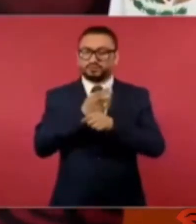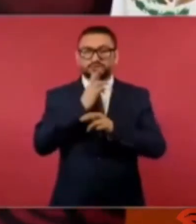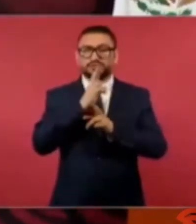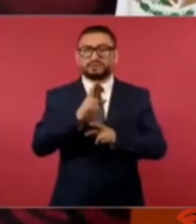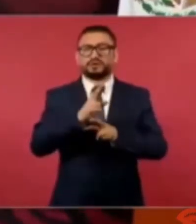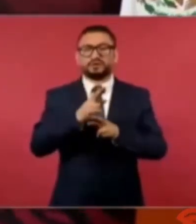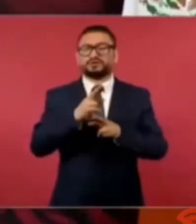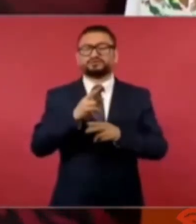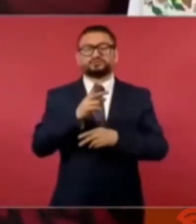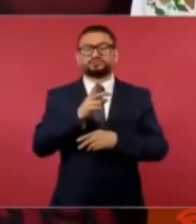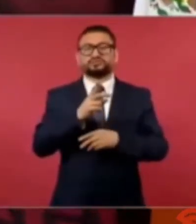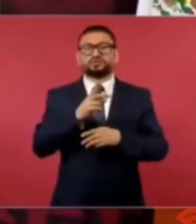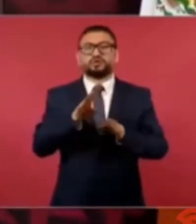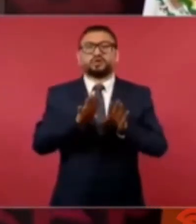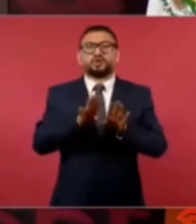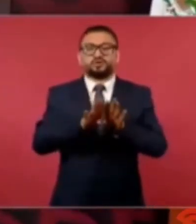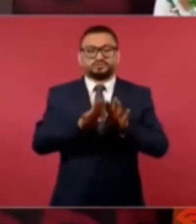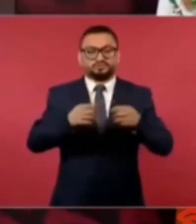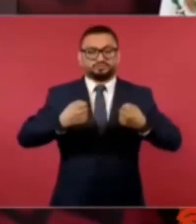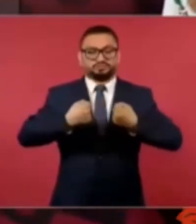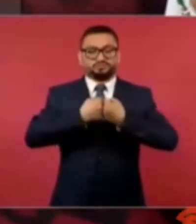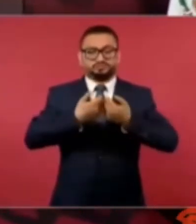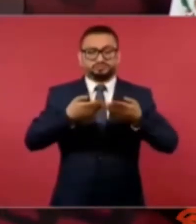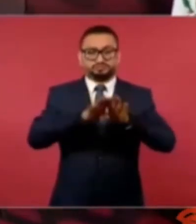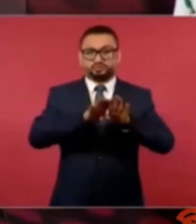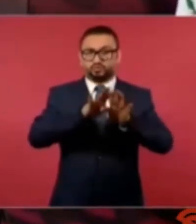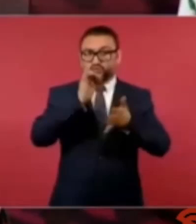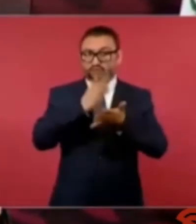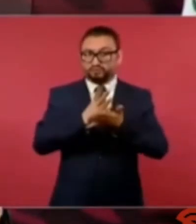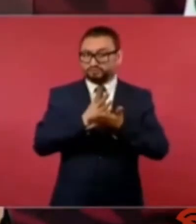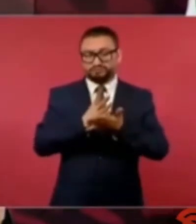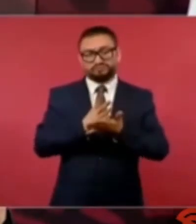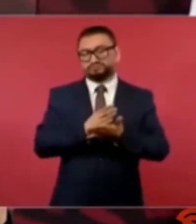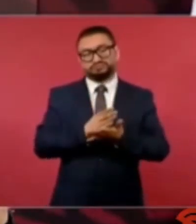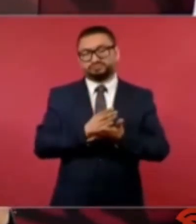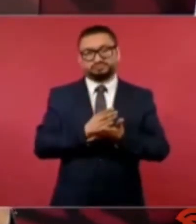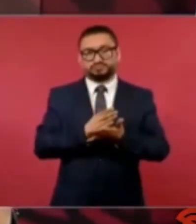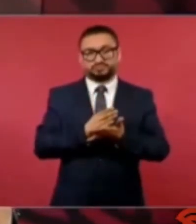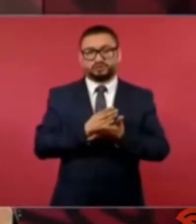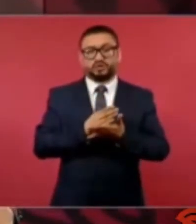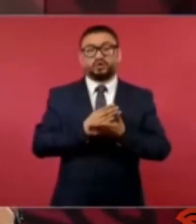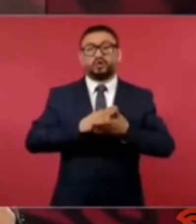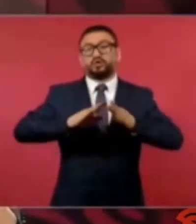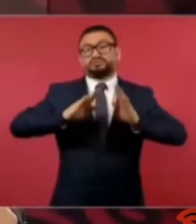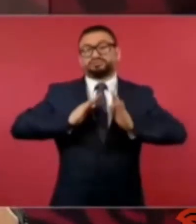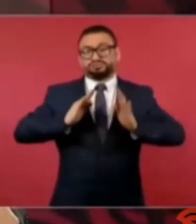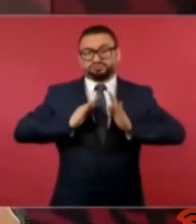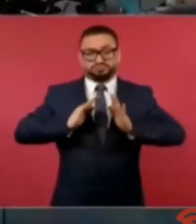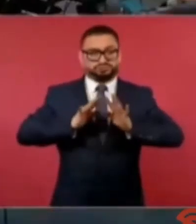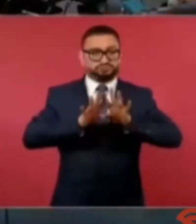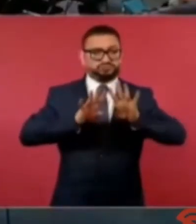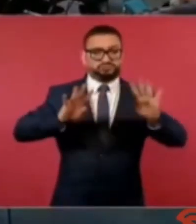solo cerrando las fronteras militarizando las fronteras